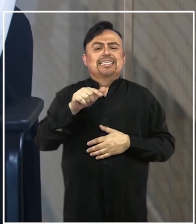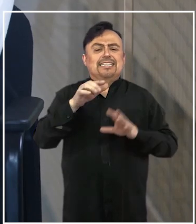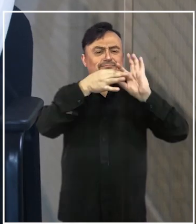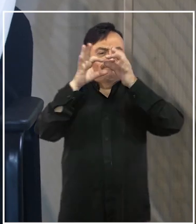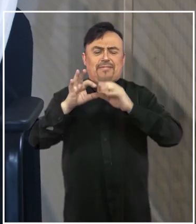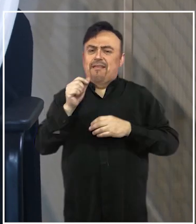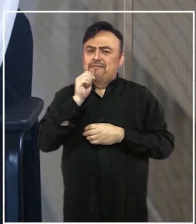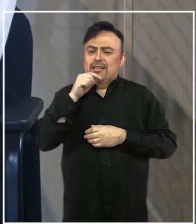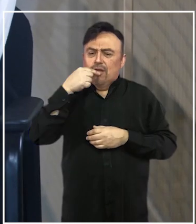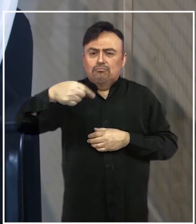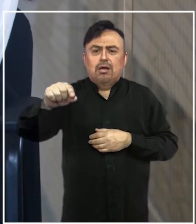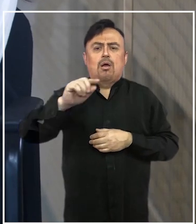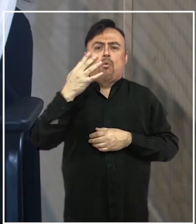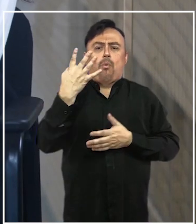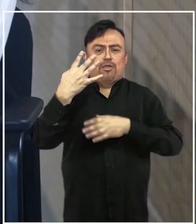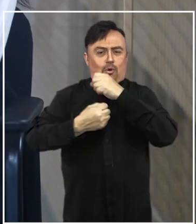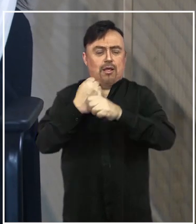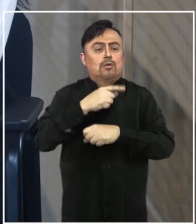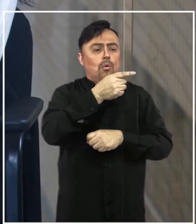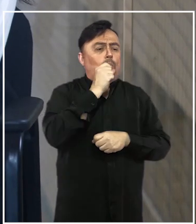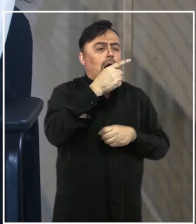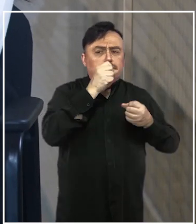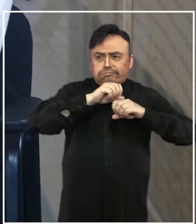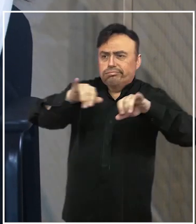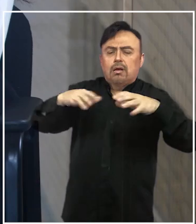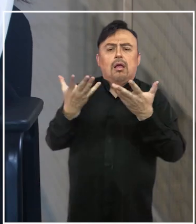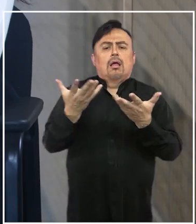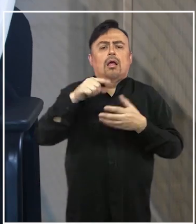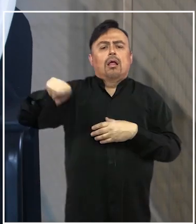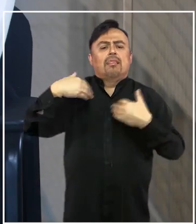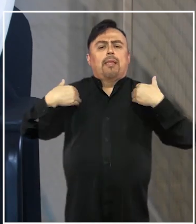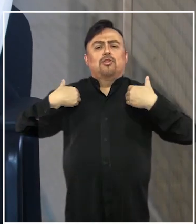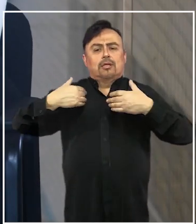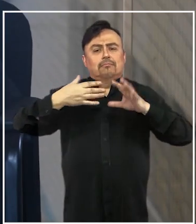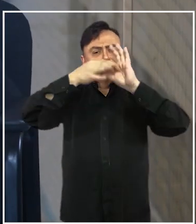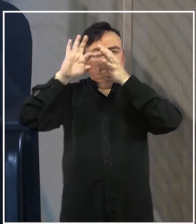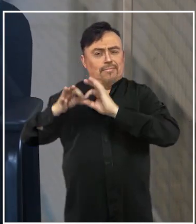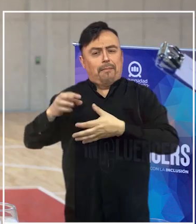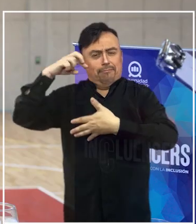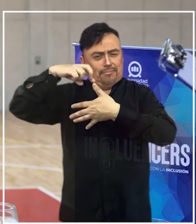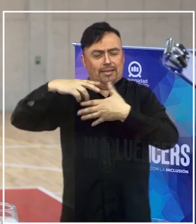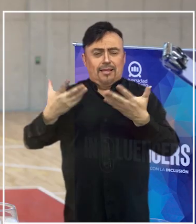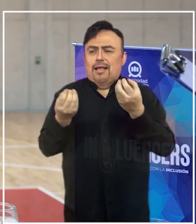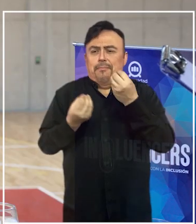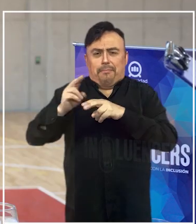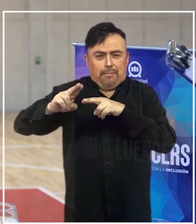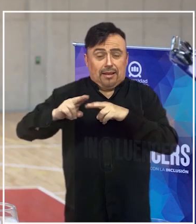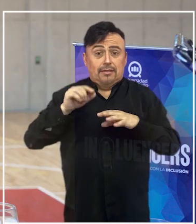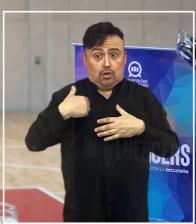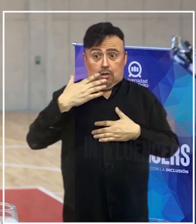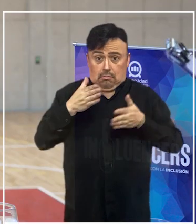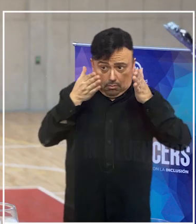faltan cuatro años, ¿qué mensaje le puede transmitir usted a los deportistas paralímpicos para prepararse para ese momento? Yo diría que a los